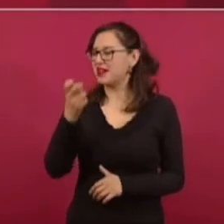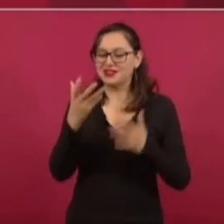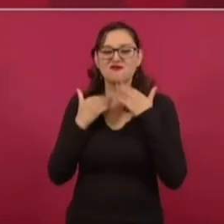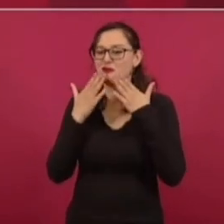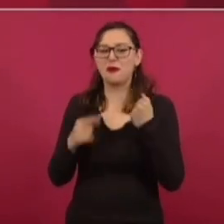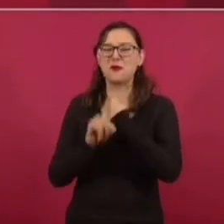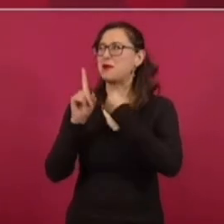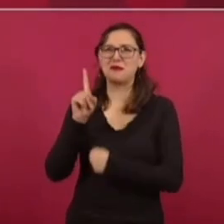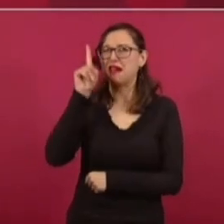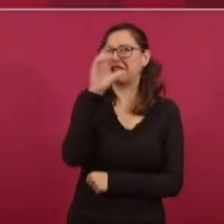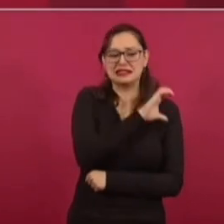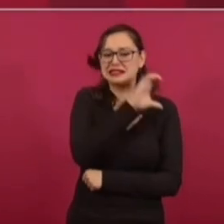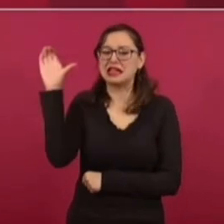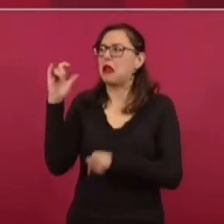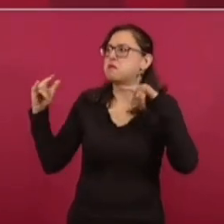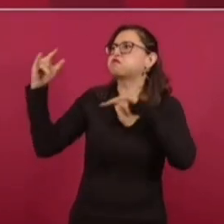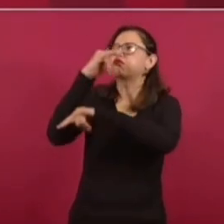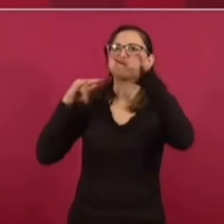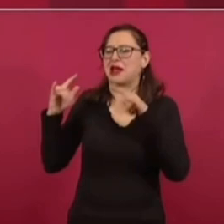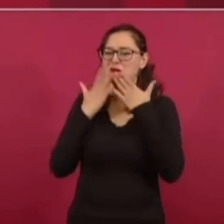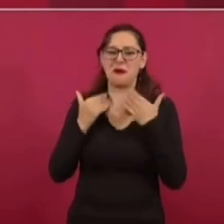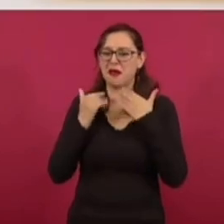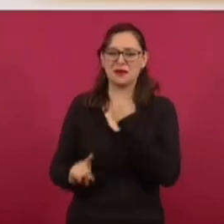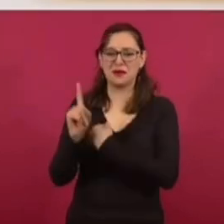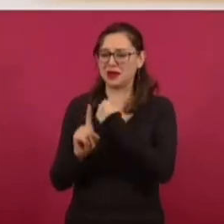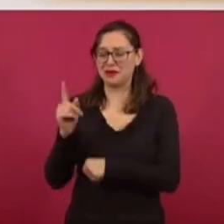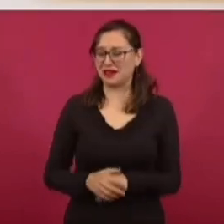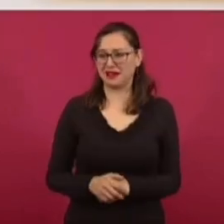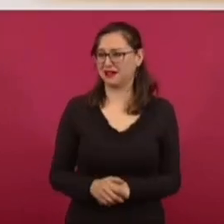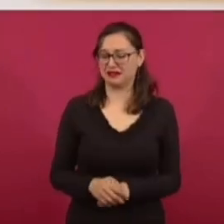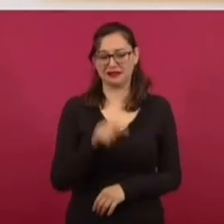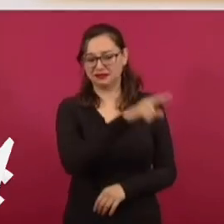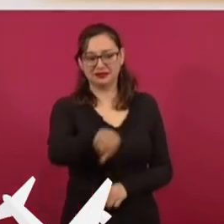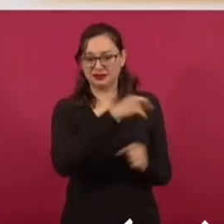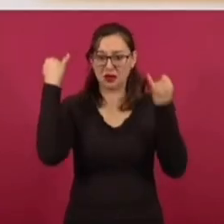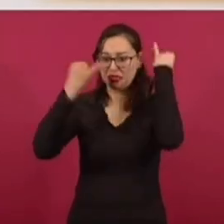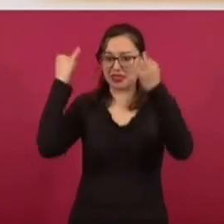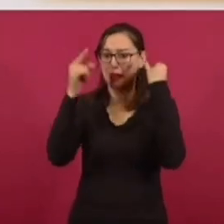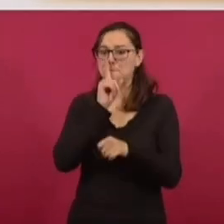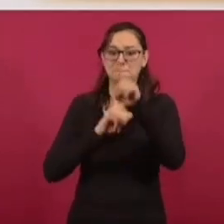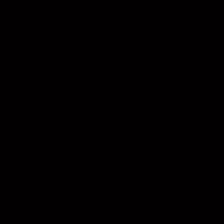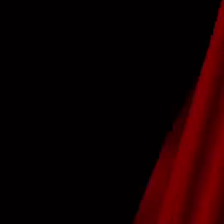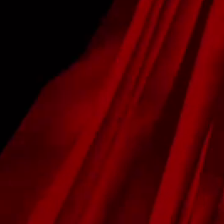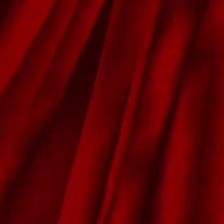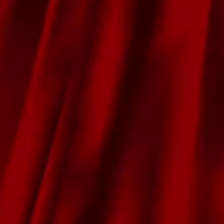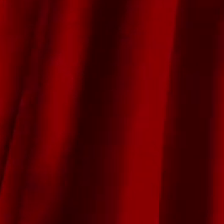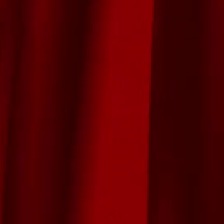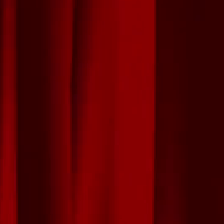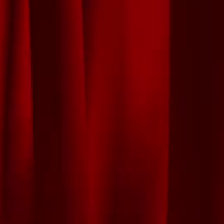estos corruptos que son técnicos puñichados a perder.